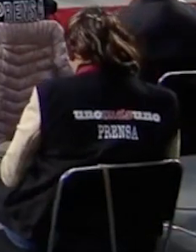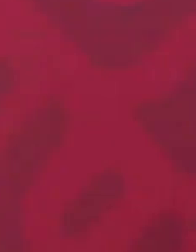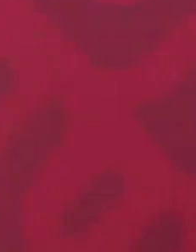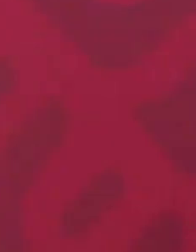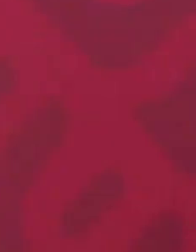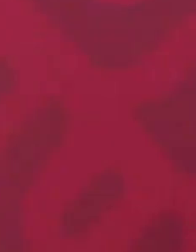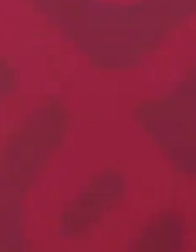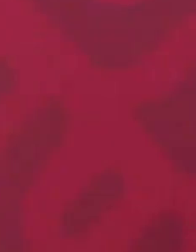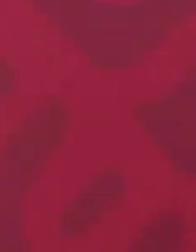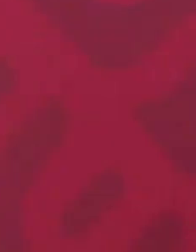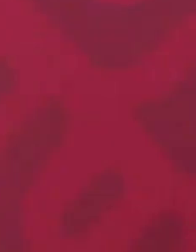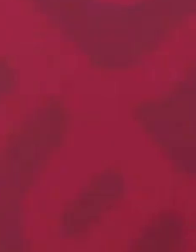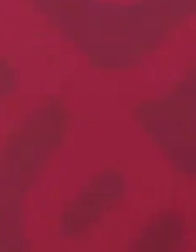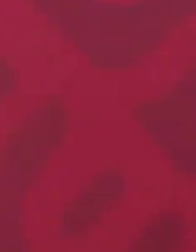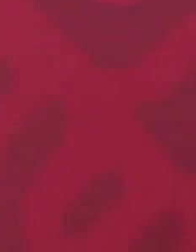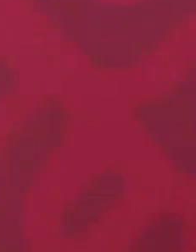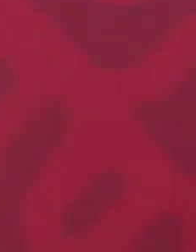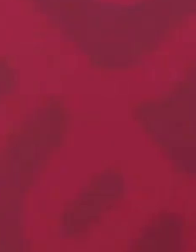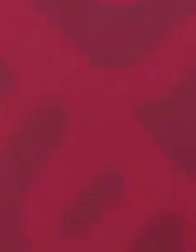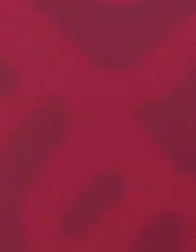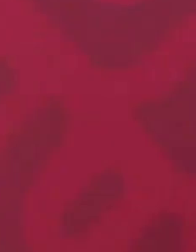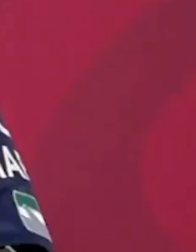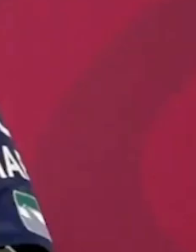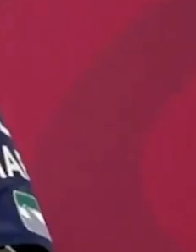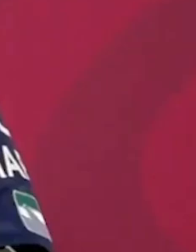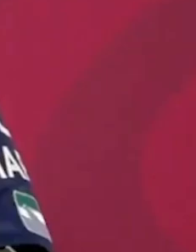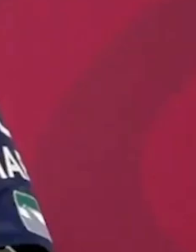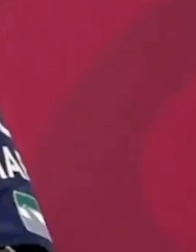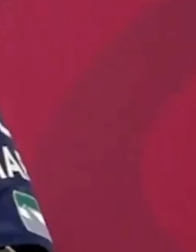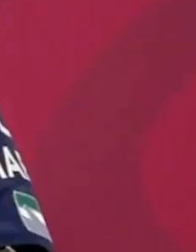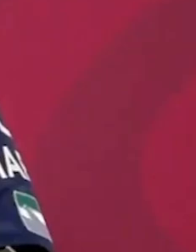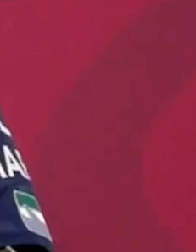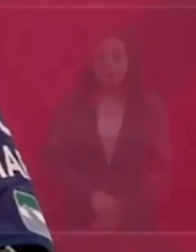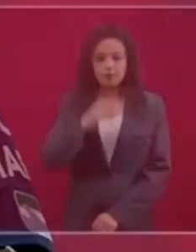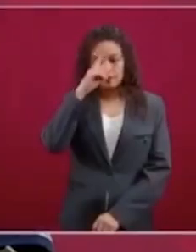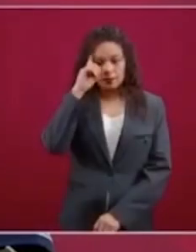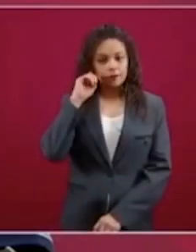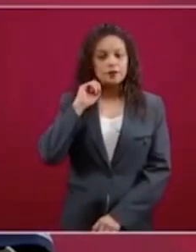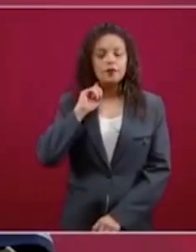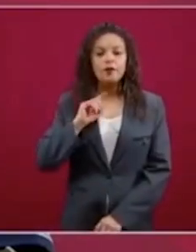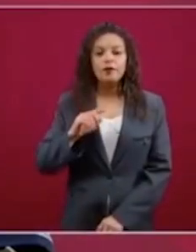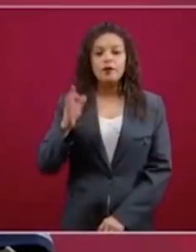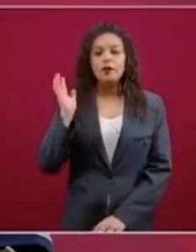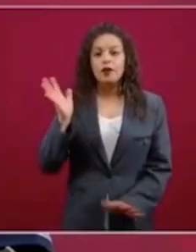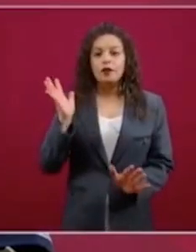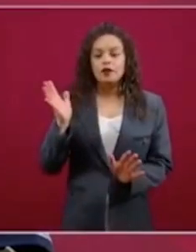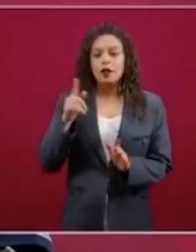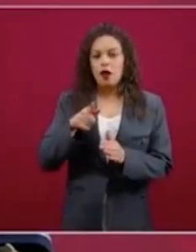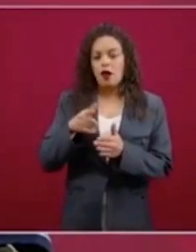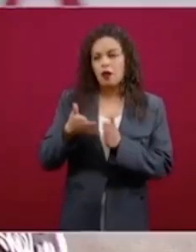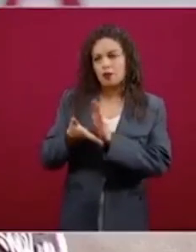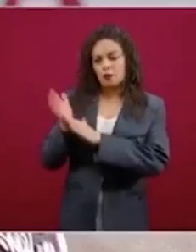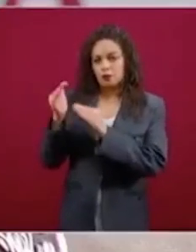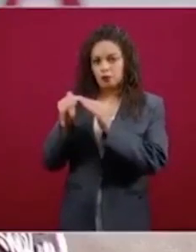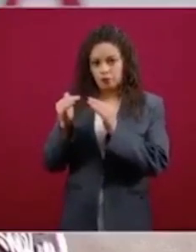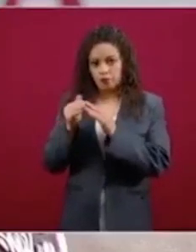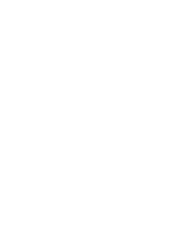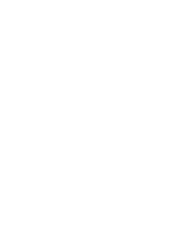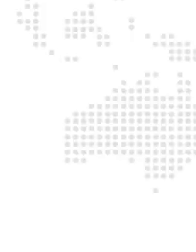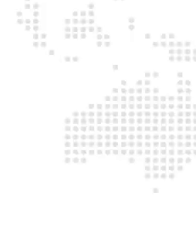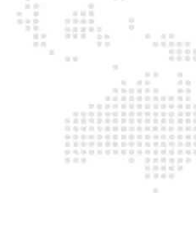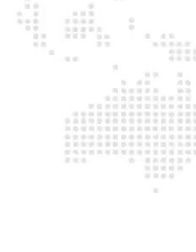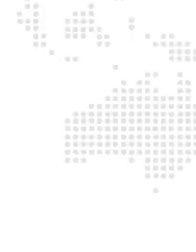delicados, pero están saliendo. Ya hemos dado de alta a dos que estuvieron intubados, pero afortunadamente lograron salir.